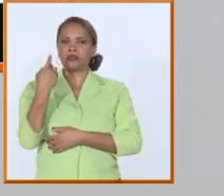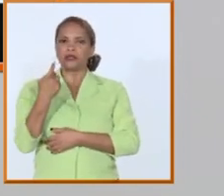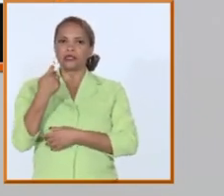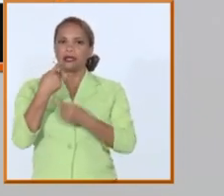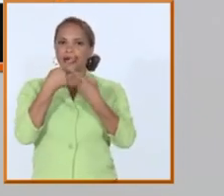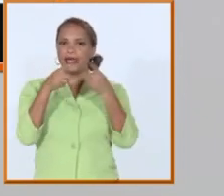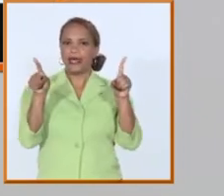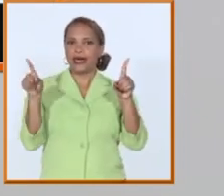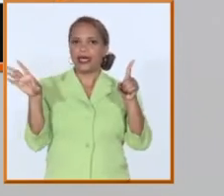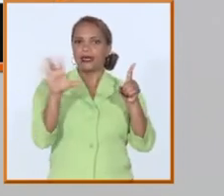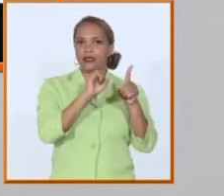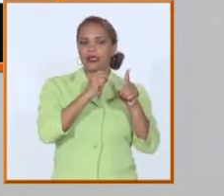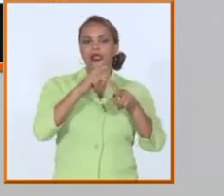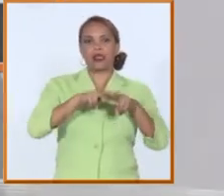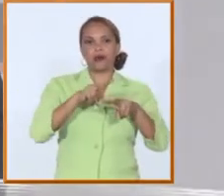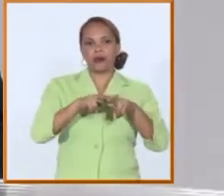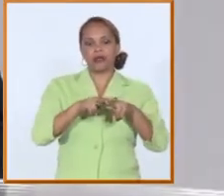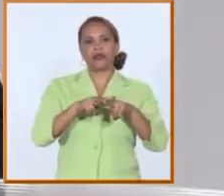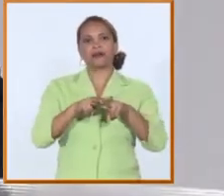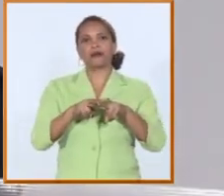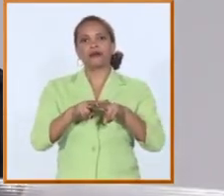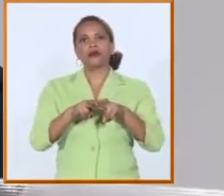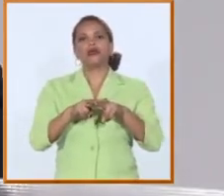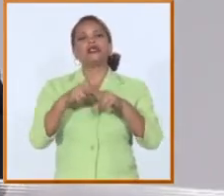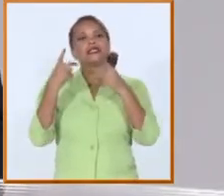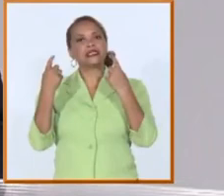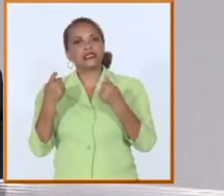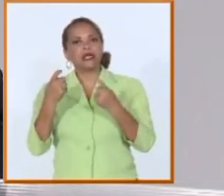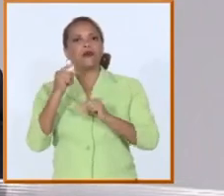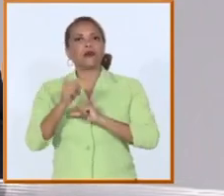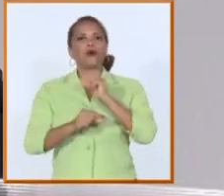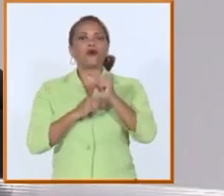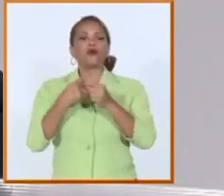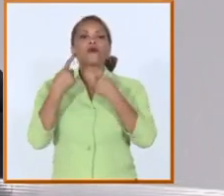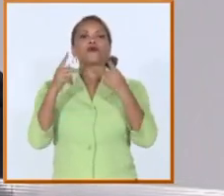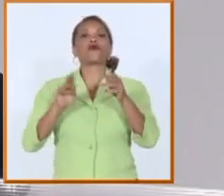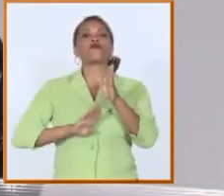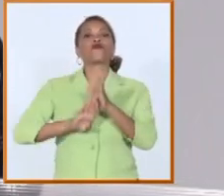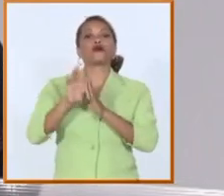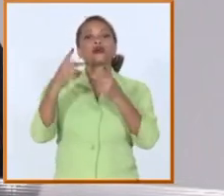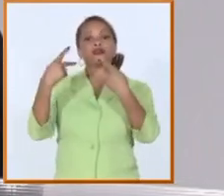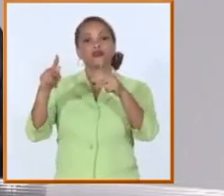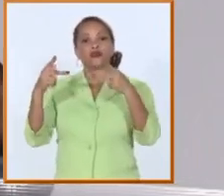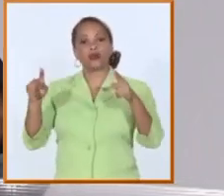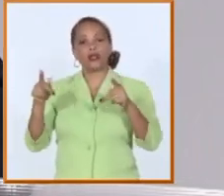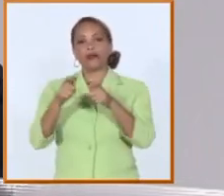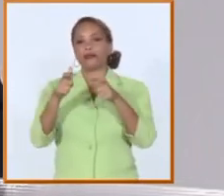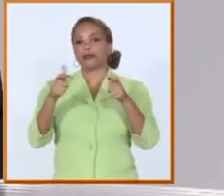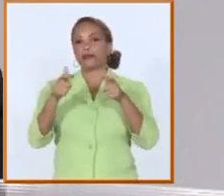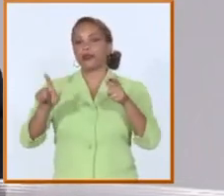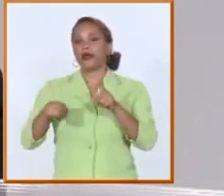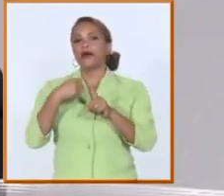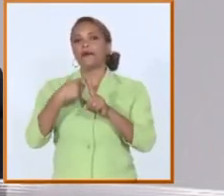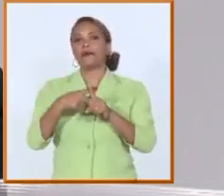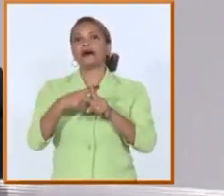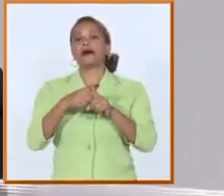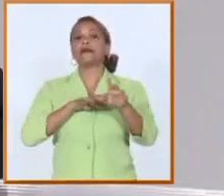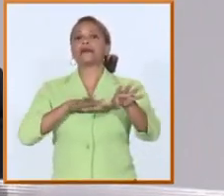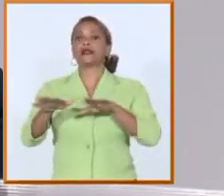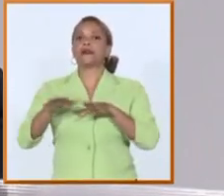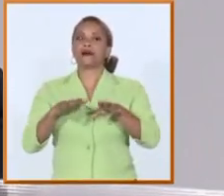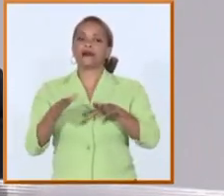la necesidad que tenemos de crecer en profesionales y crecer en la preparación de esos profesionales para